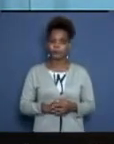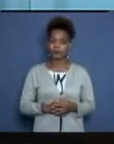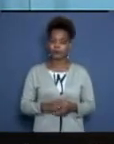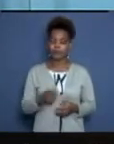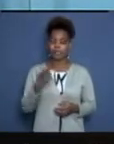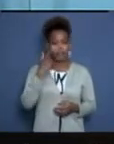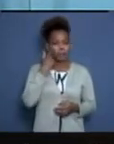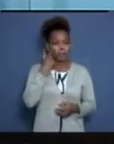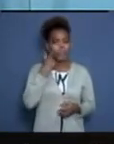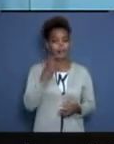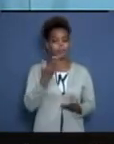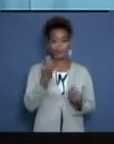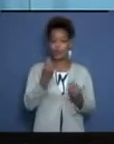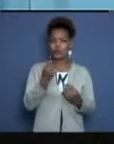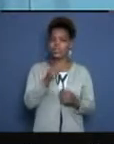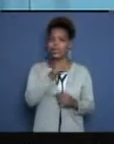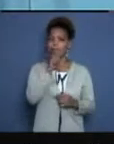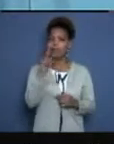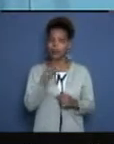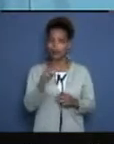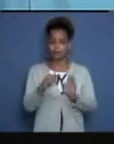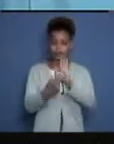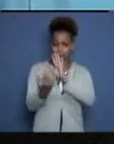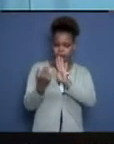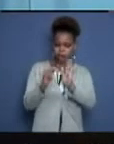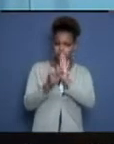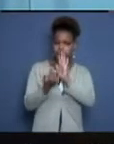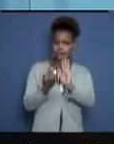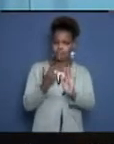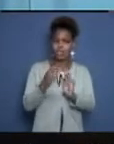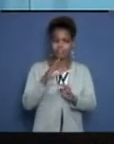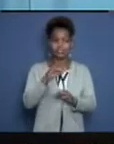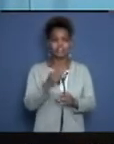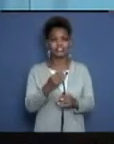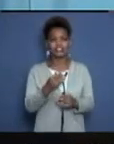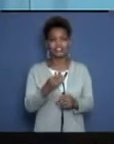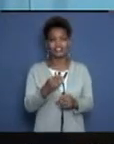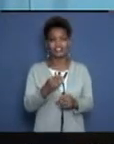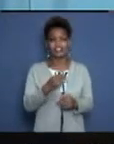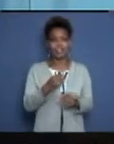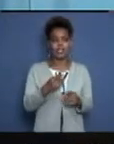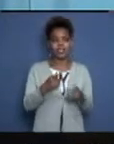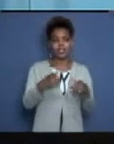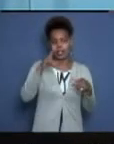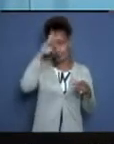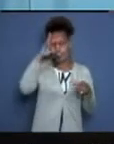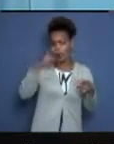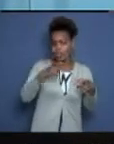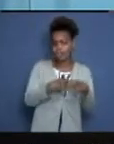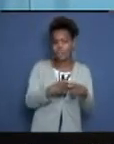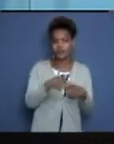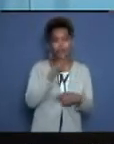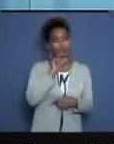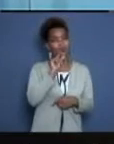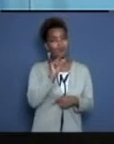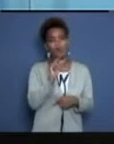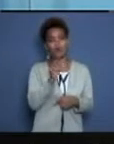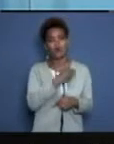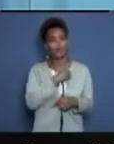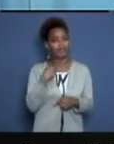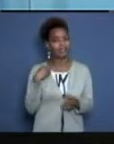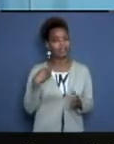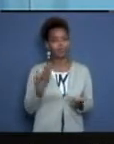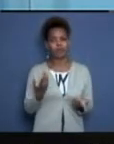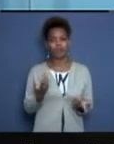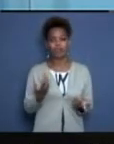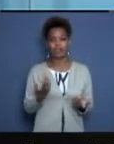Sigue siendo recurrente la atención en las consultas de respiratorio. insuficiente el personal médico que se encuentra allí. Sigue lo